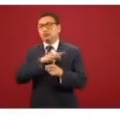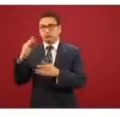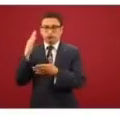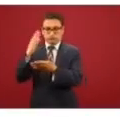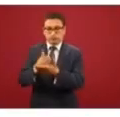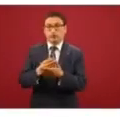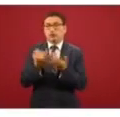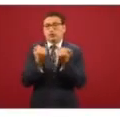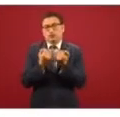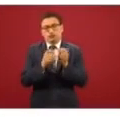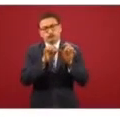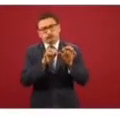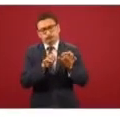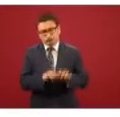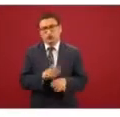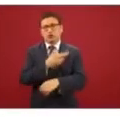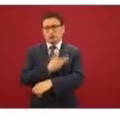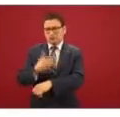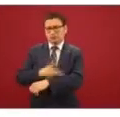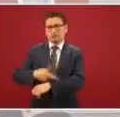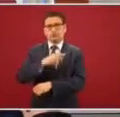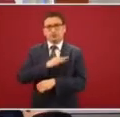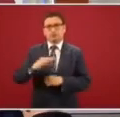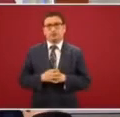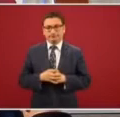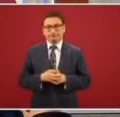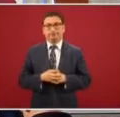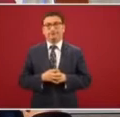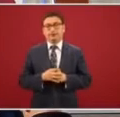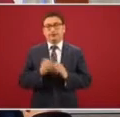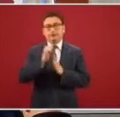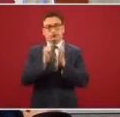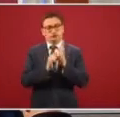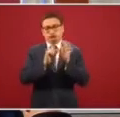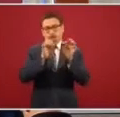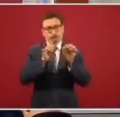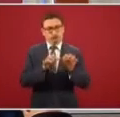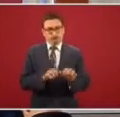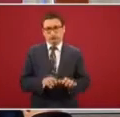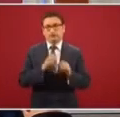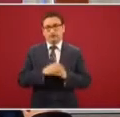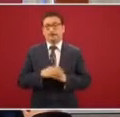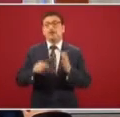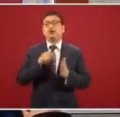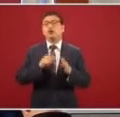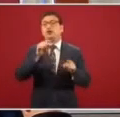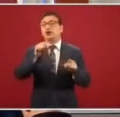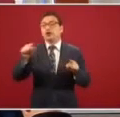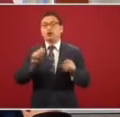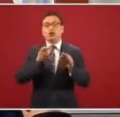llenaremos los formatos y los trámites correspondientes bajo un sistema de captura que tendremos en estos centros y